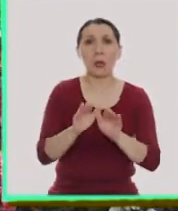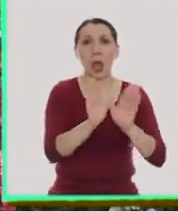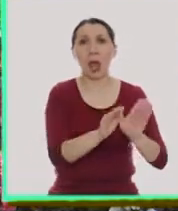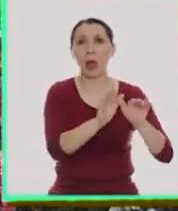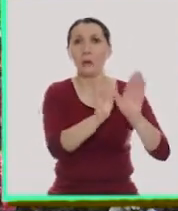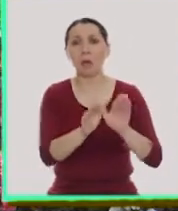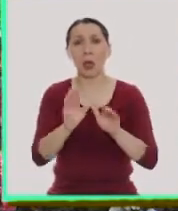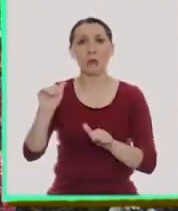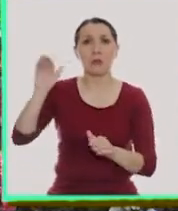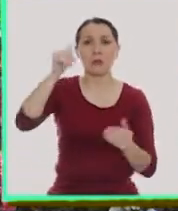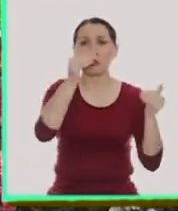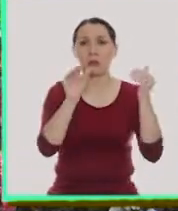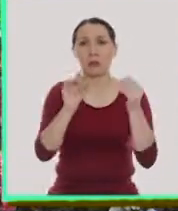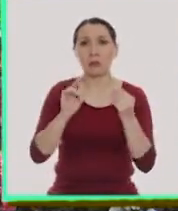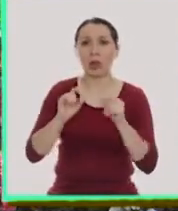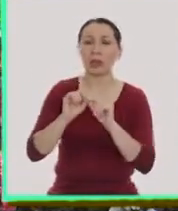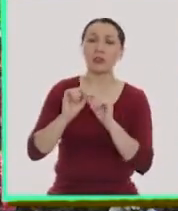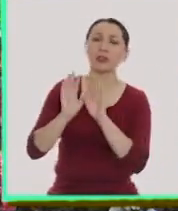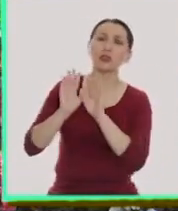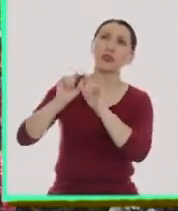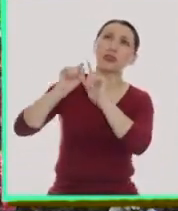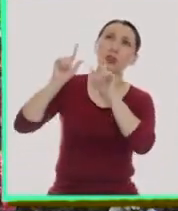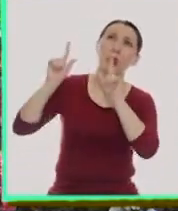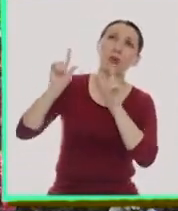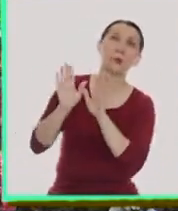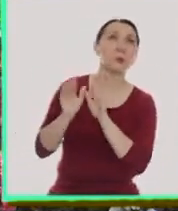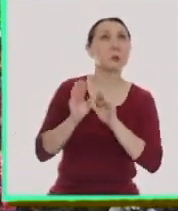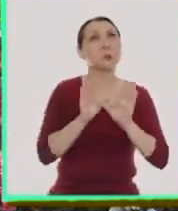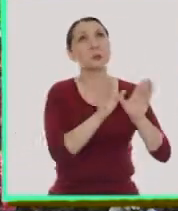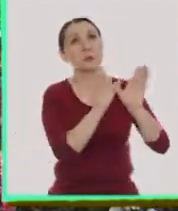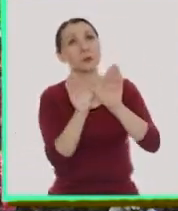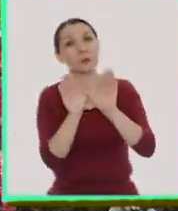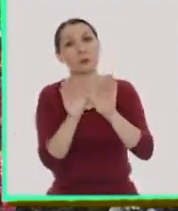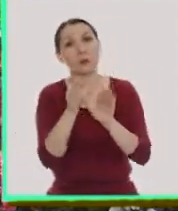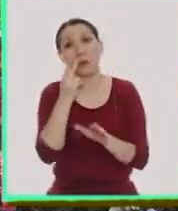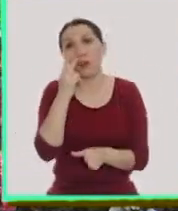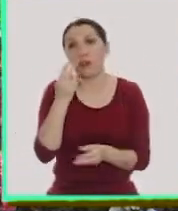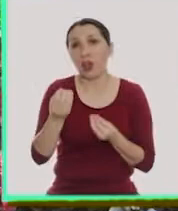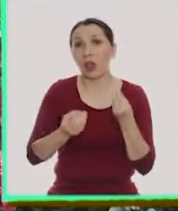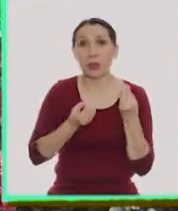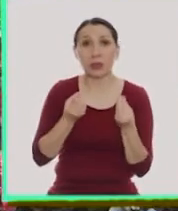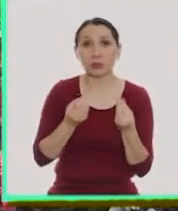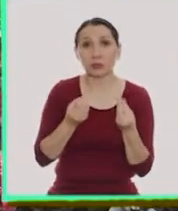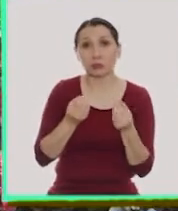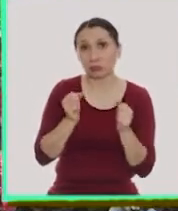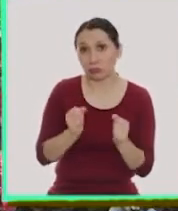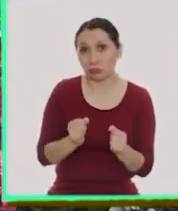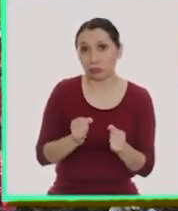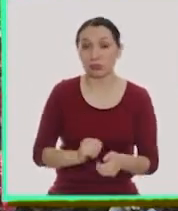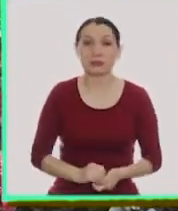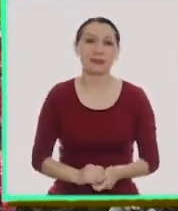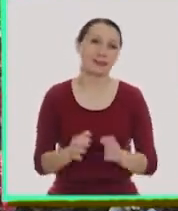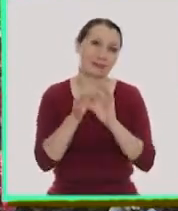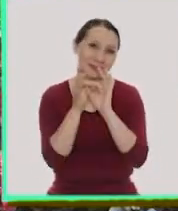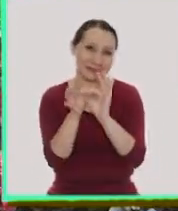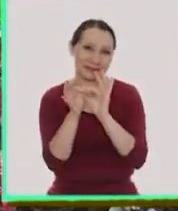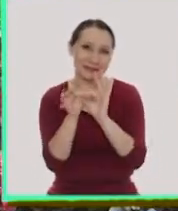mariposa que parecía estar calentando sus alitas al sol. Me ayudan a averiguar qué fue lo que pasó.